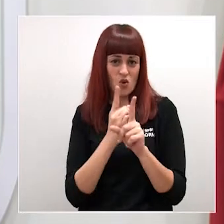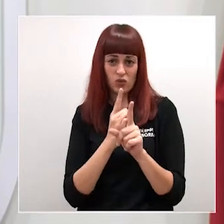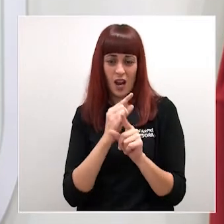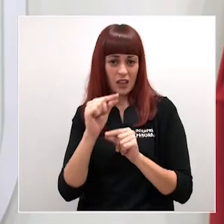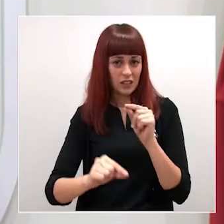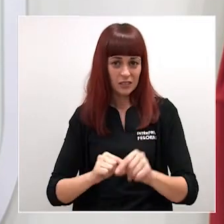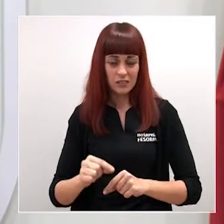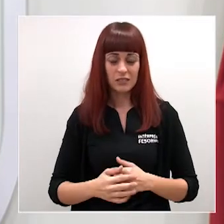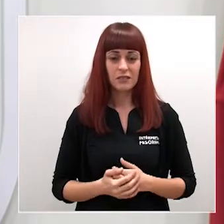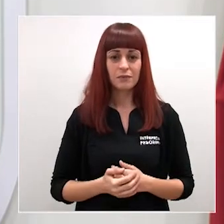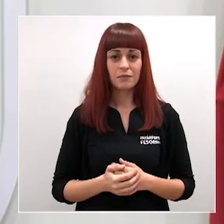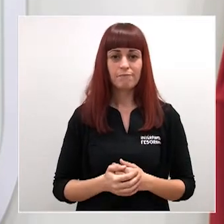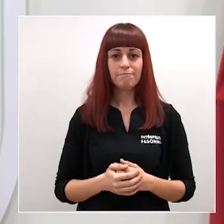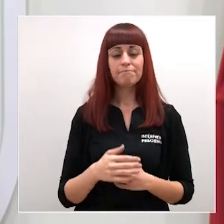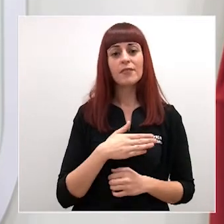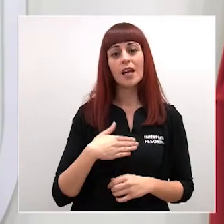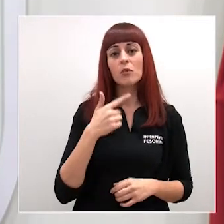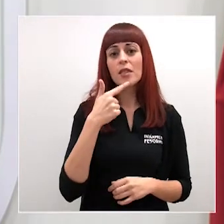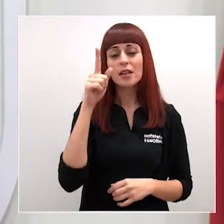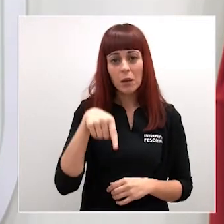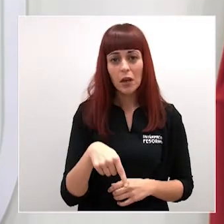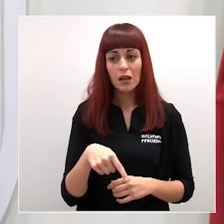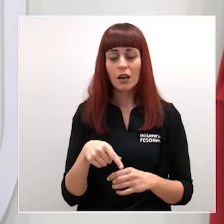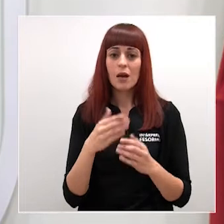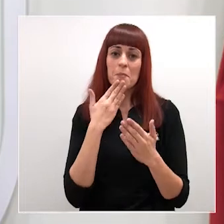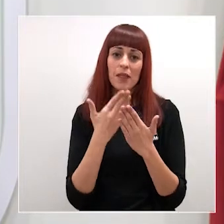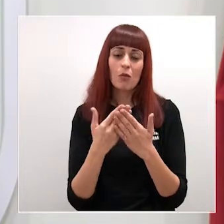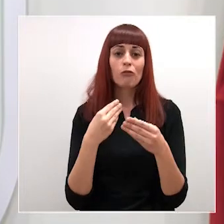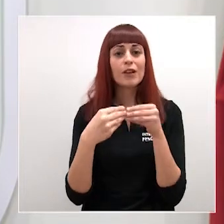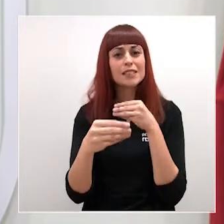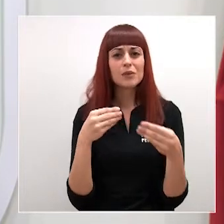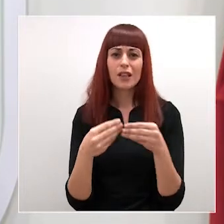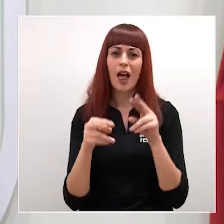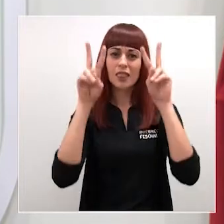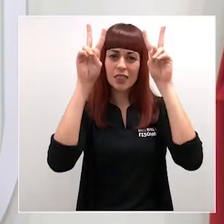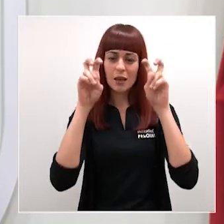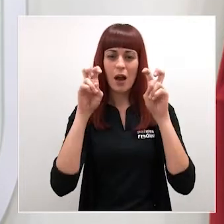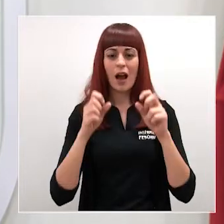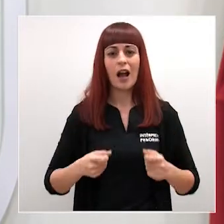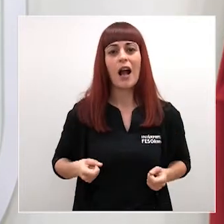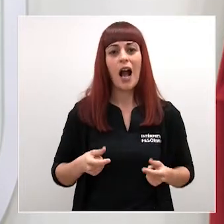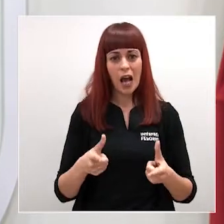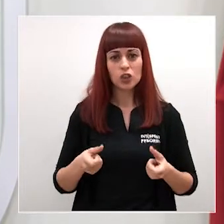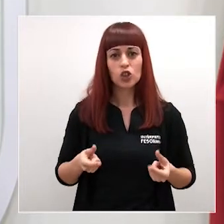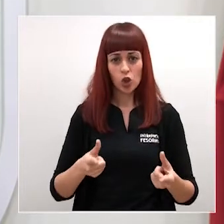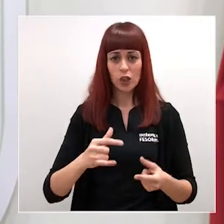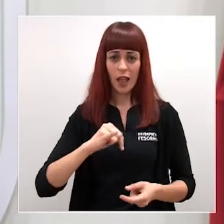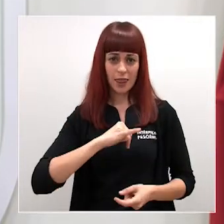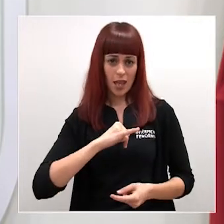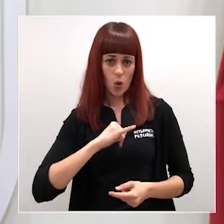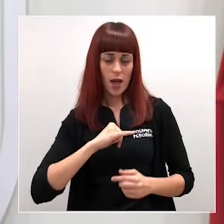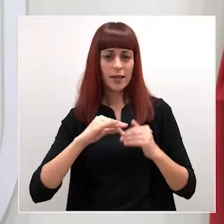Demandamos asimismo flexibilidad en la regla de gasto, la deuda y de estabilidad